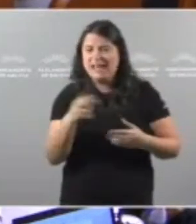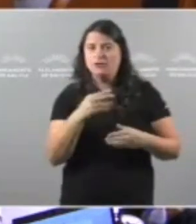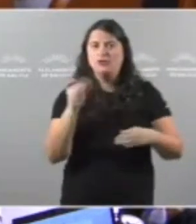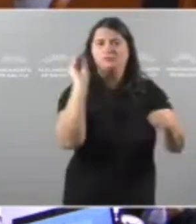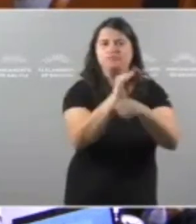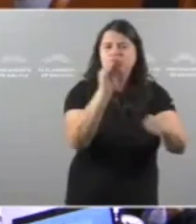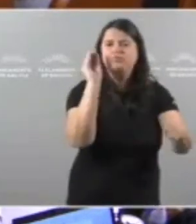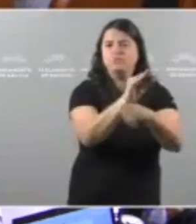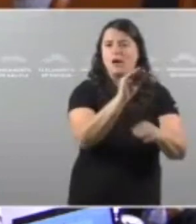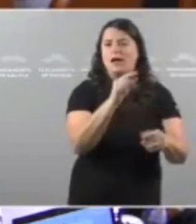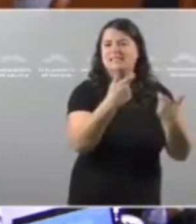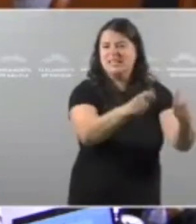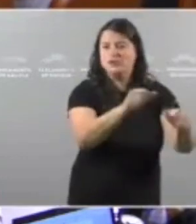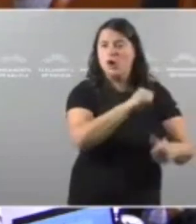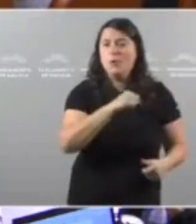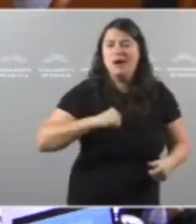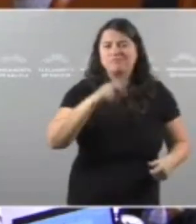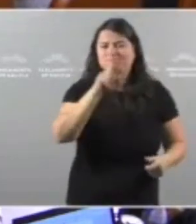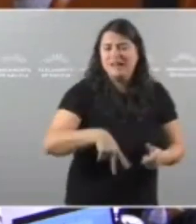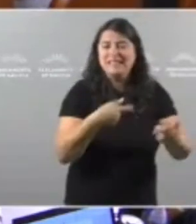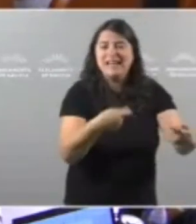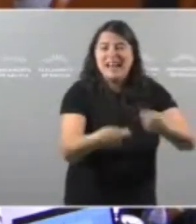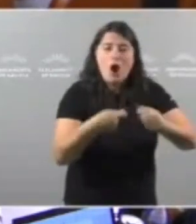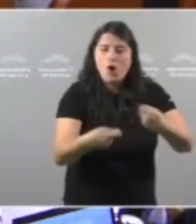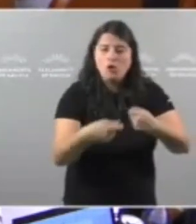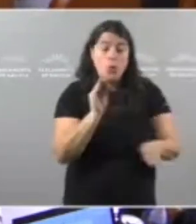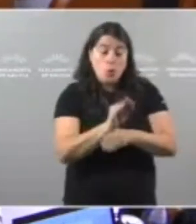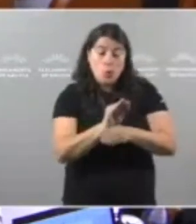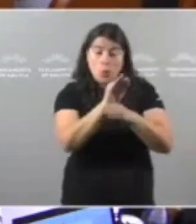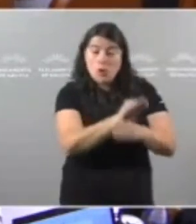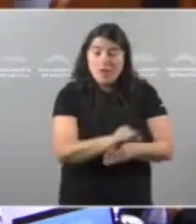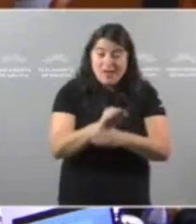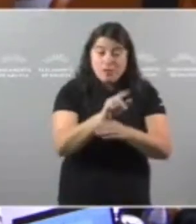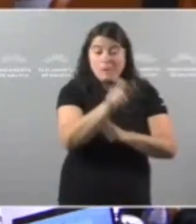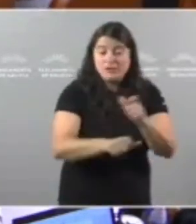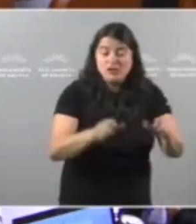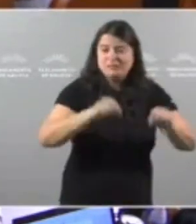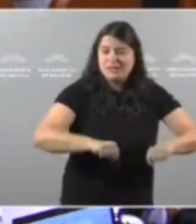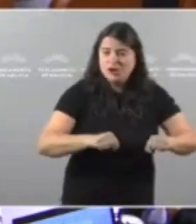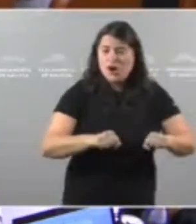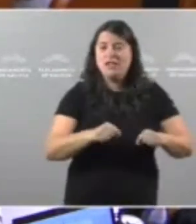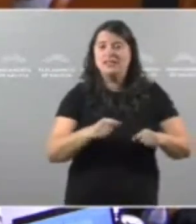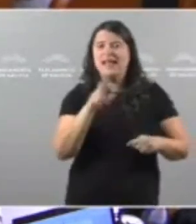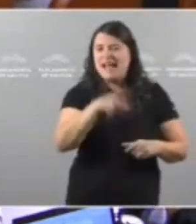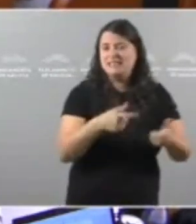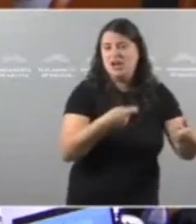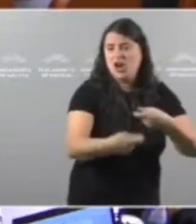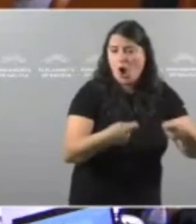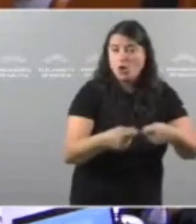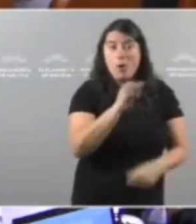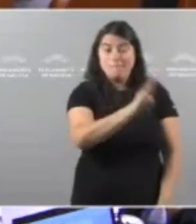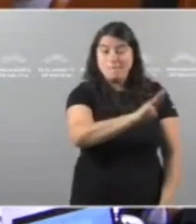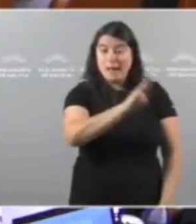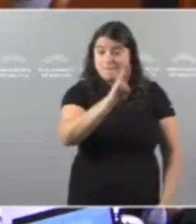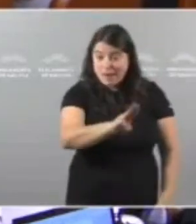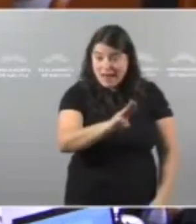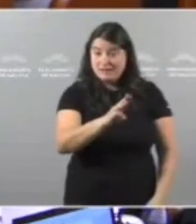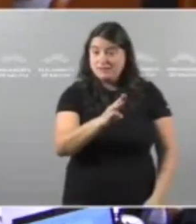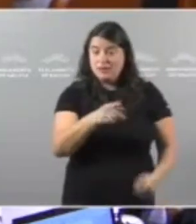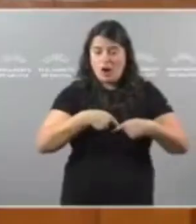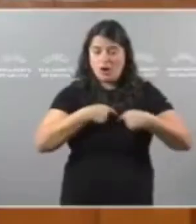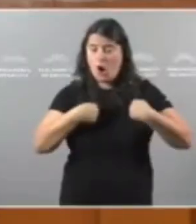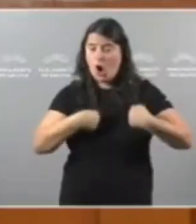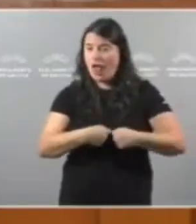Privado Que fai Negocio Co cuidado Das persoas Mayores Si, si Son un partido Popular Sen corazón